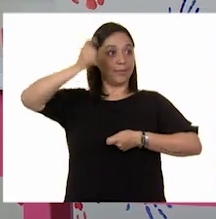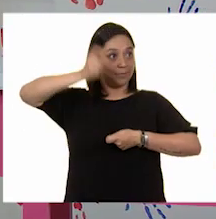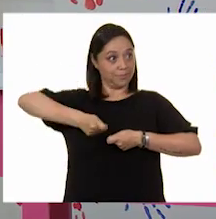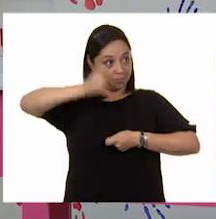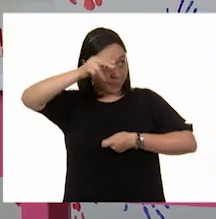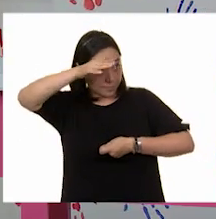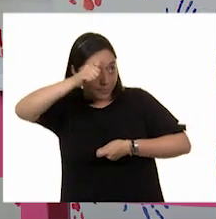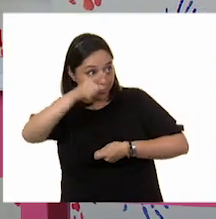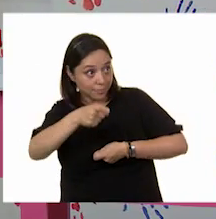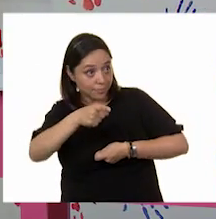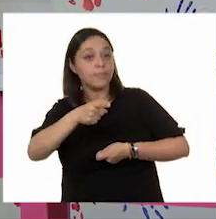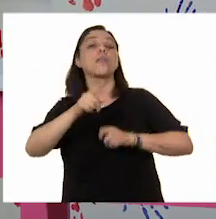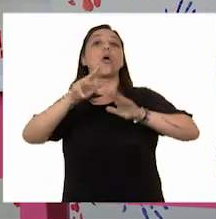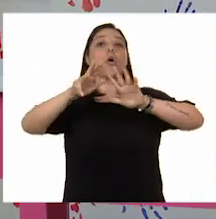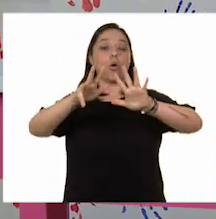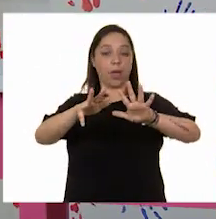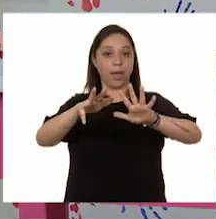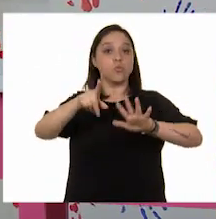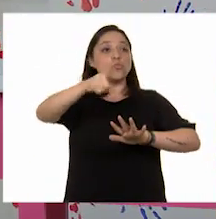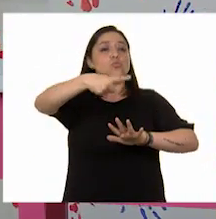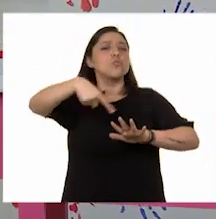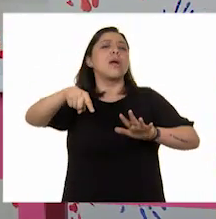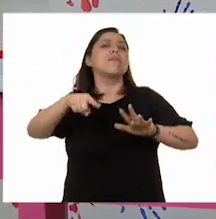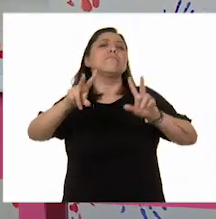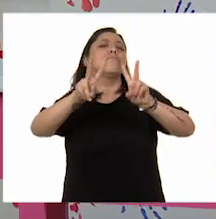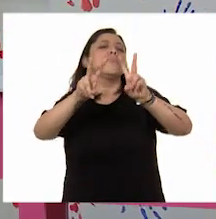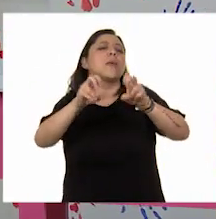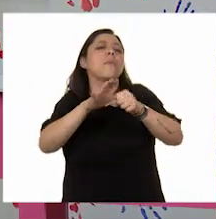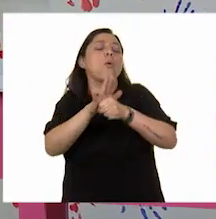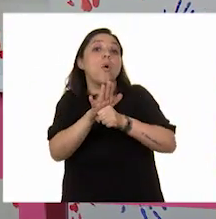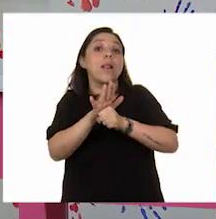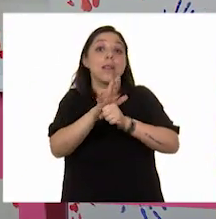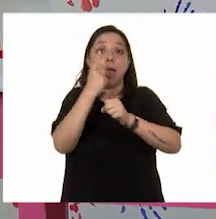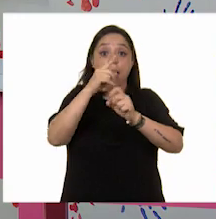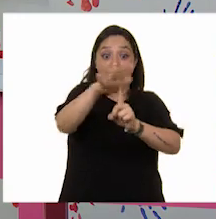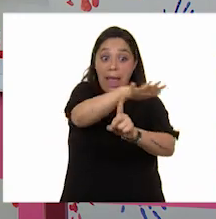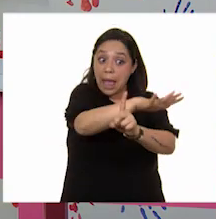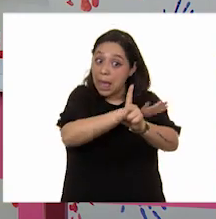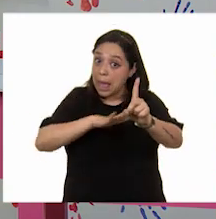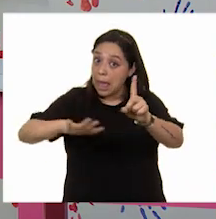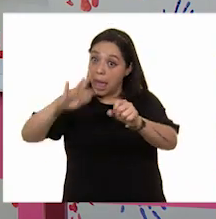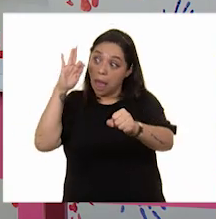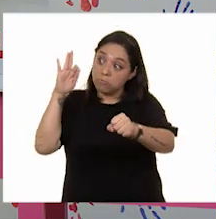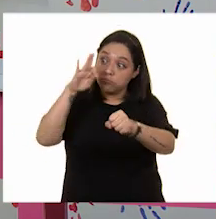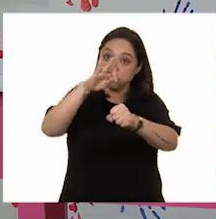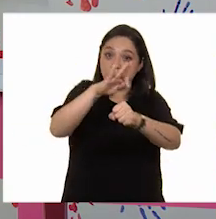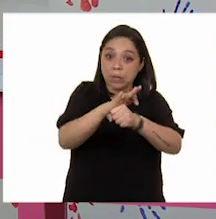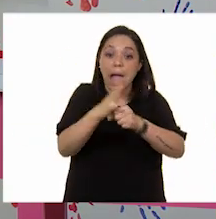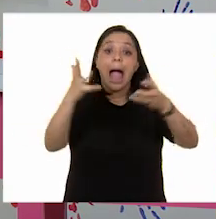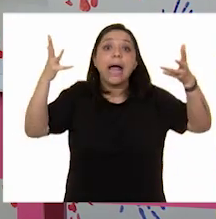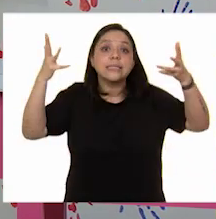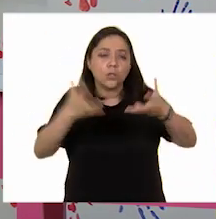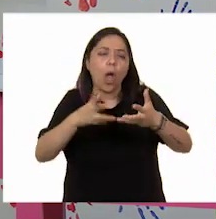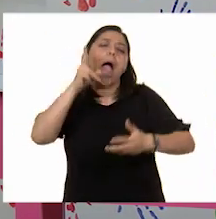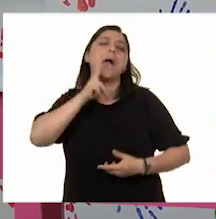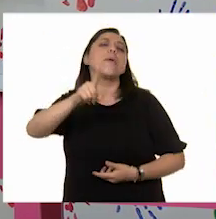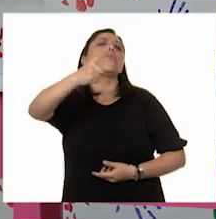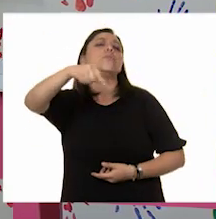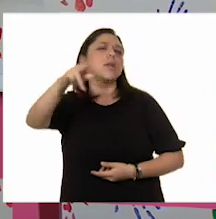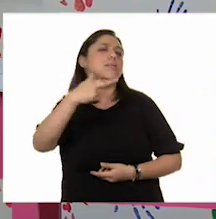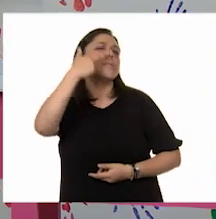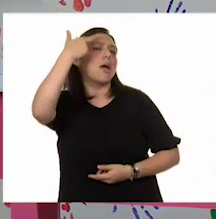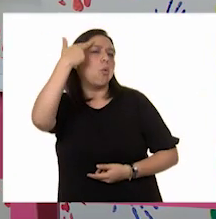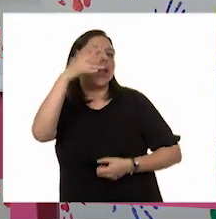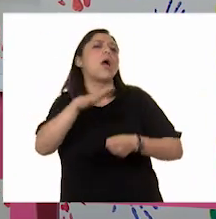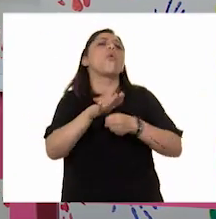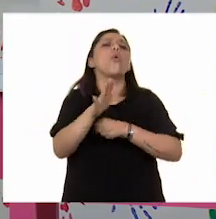Pero esta lotería es de acciones por el medio ambiente. Así que vamos a ver si se acuerdan qué acciones cotidianas podemos hacer en nuestros